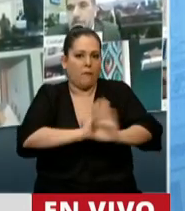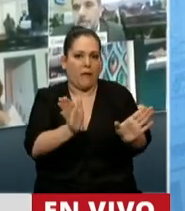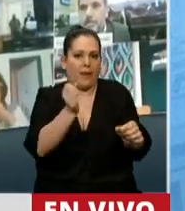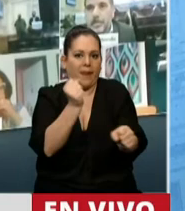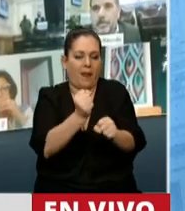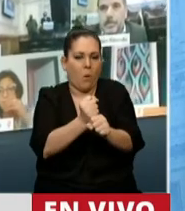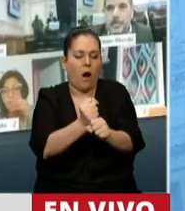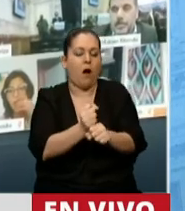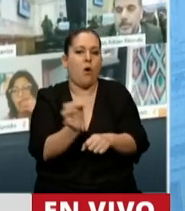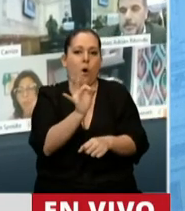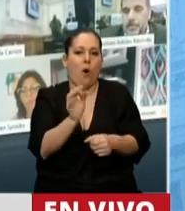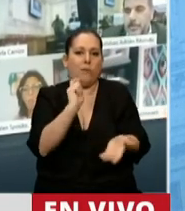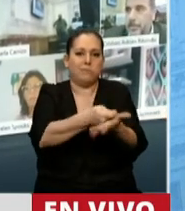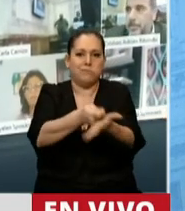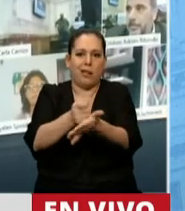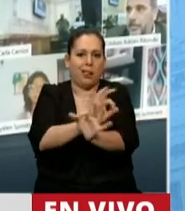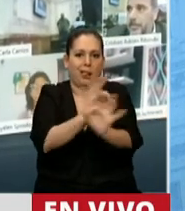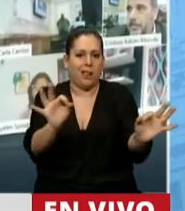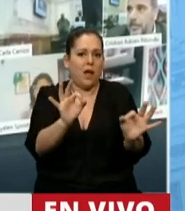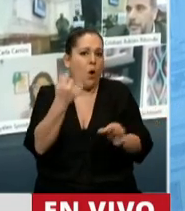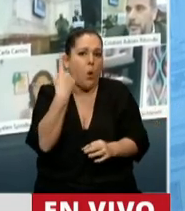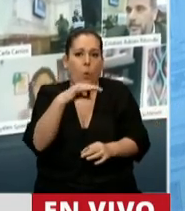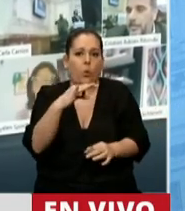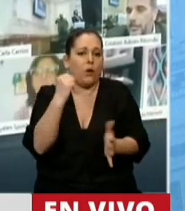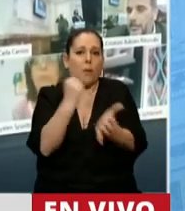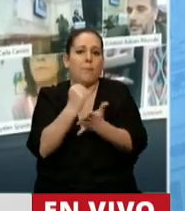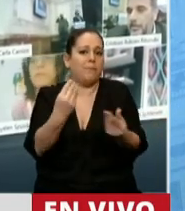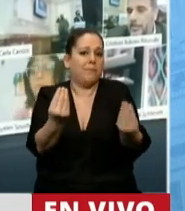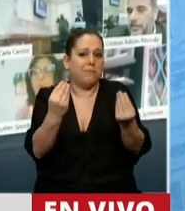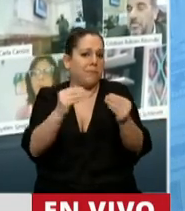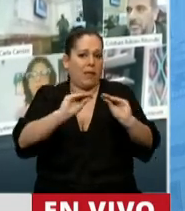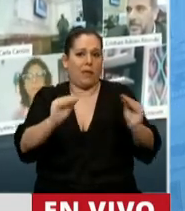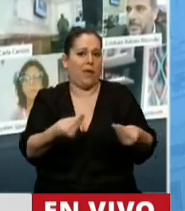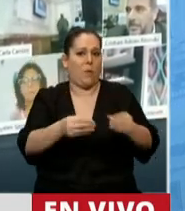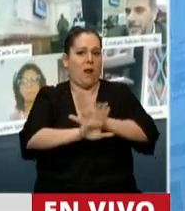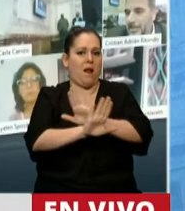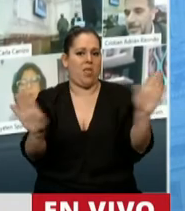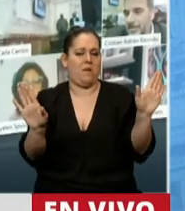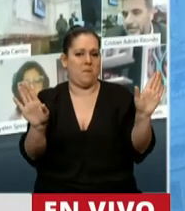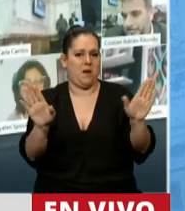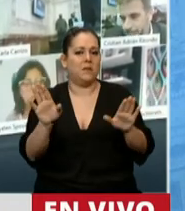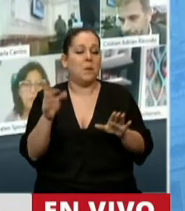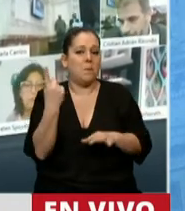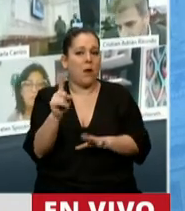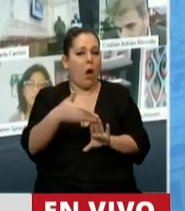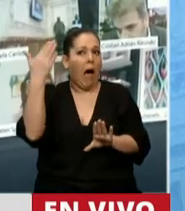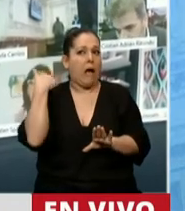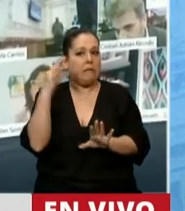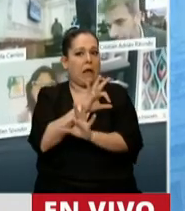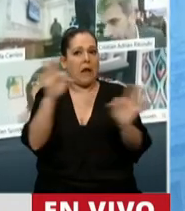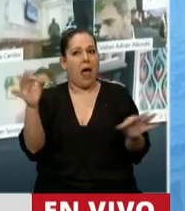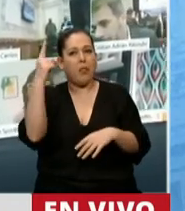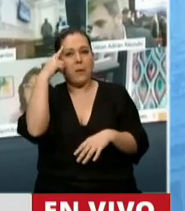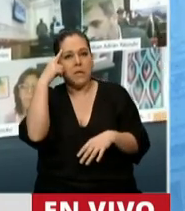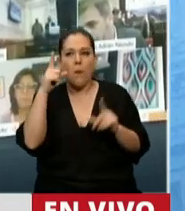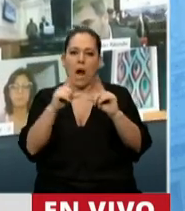porque los activos se desprendieron. Y lo único que hay es el remanente de la quiebra. Por esa razón, jamás a nadie en su sano juicio se le había ocurrido votar un artículo como